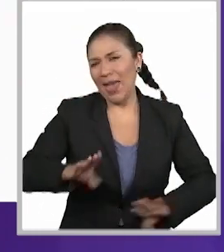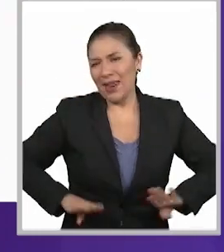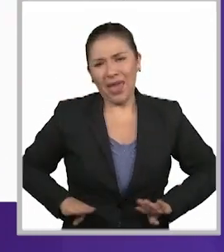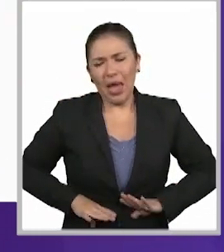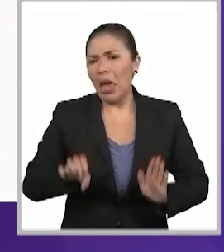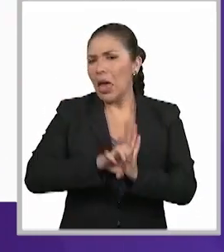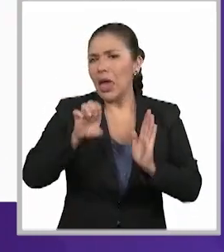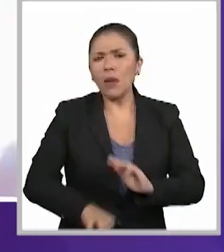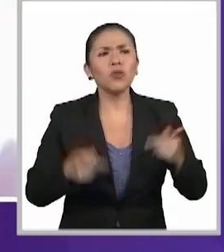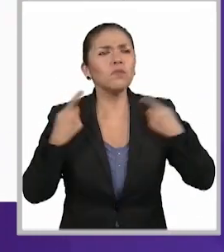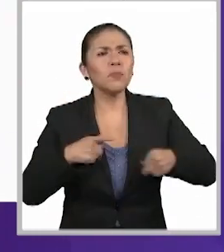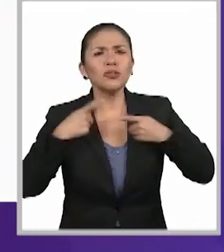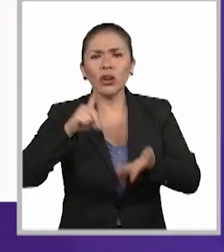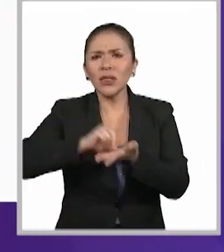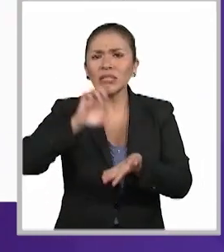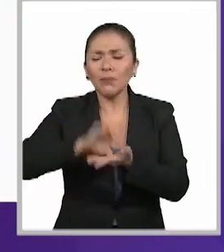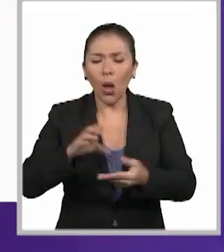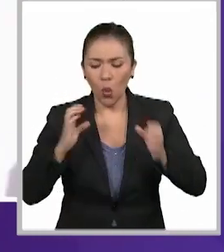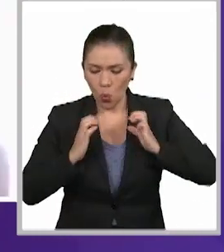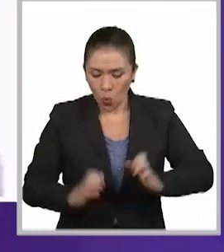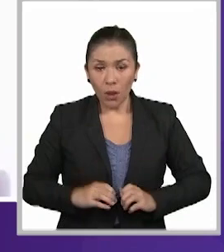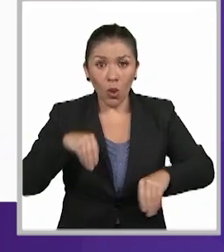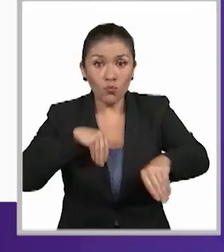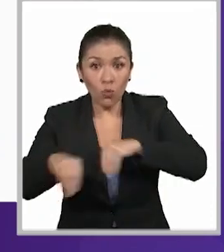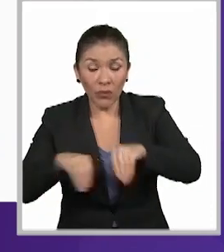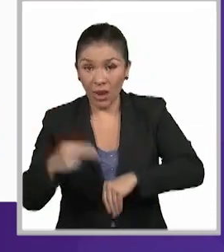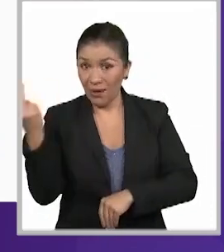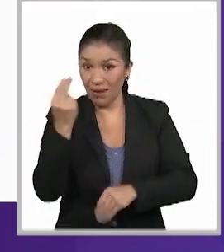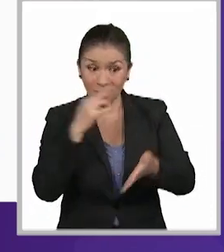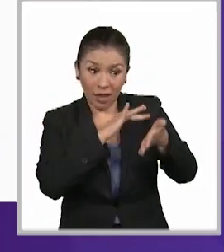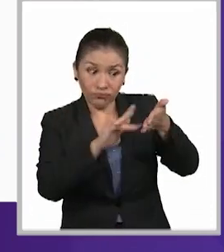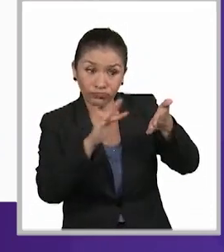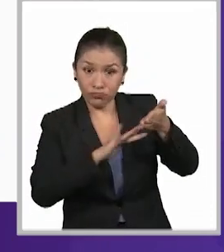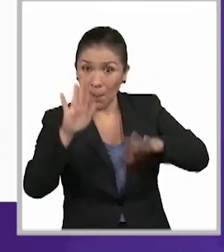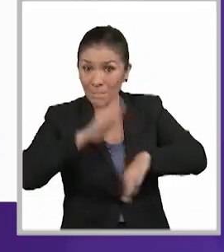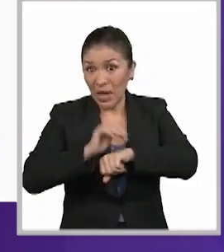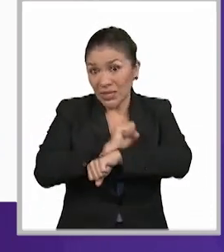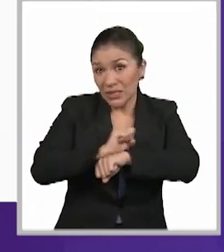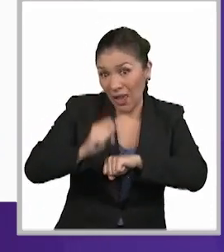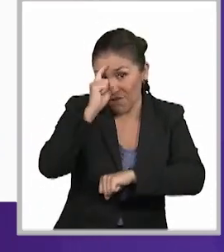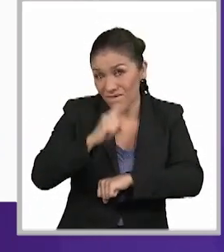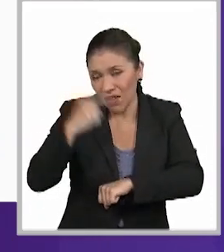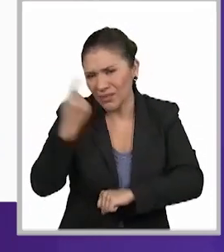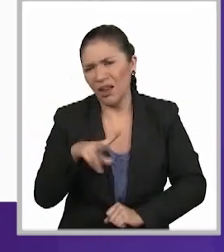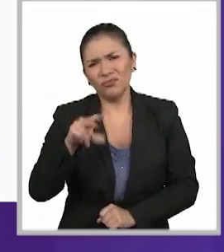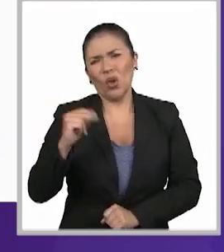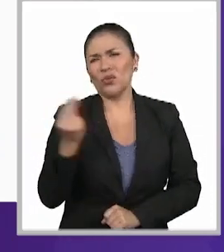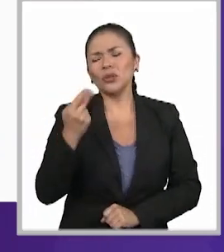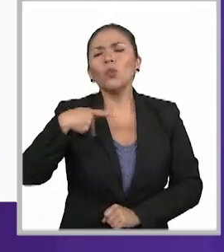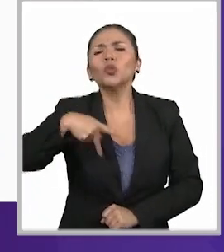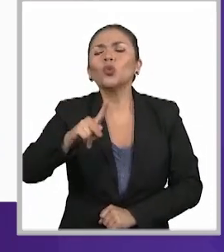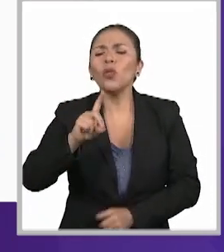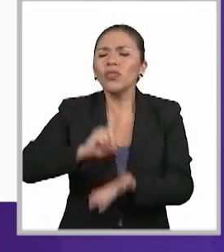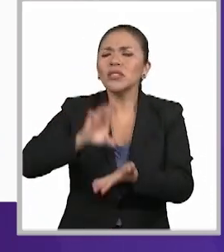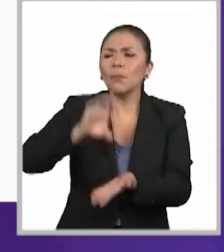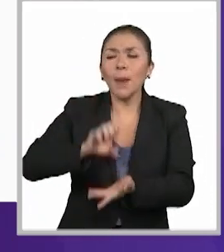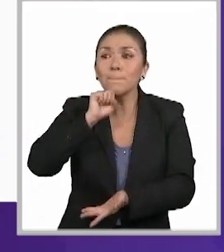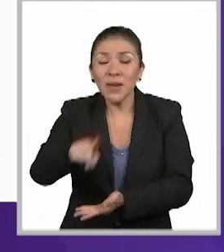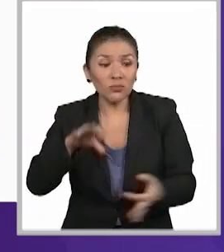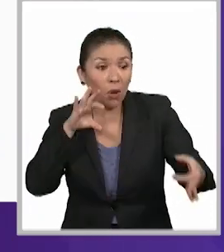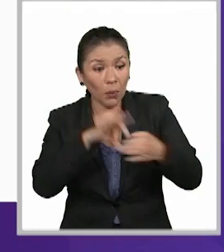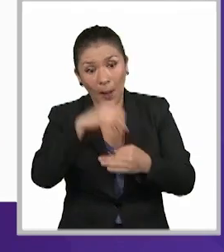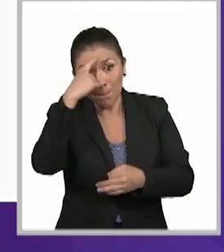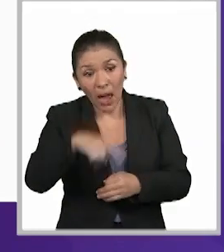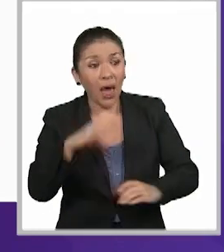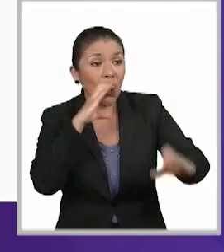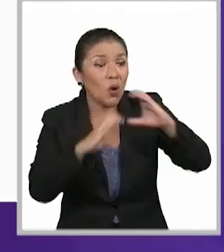incorrecto. Una persona que tal vez tiene una discapacidad motriz no forzosamente necesita una sentencia en lectura fácil porque su discapacidad